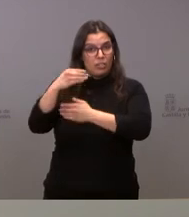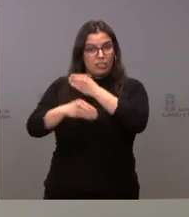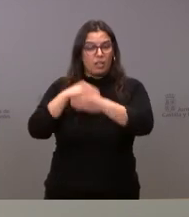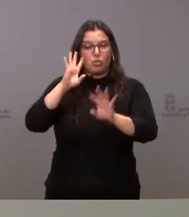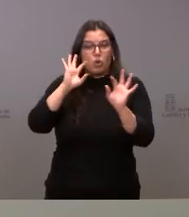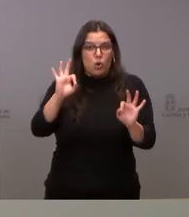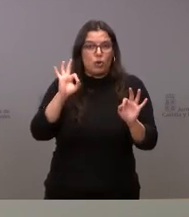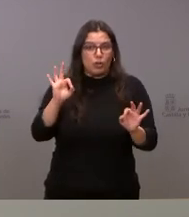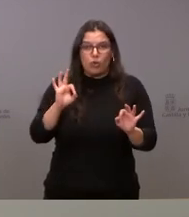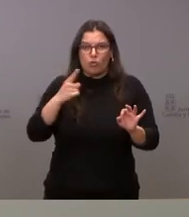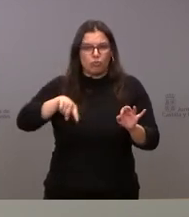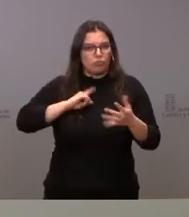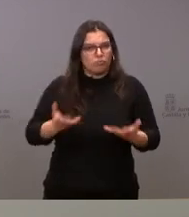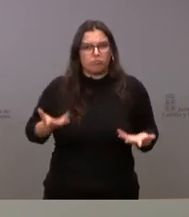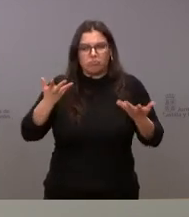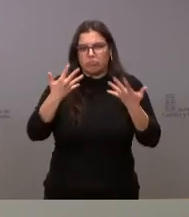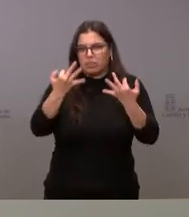lógicamente estamos a su disposición